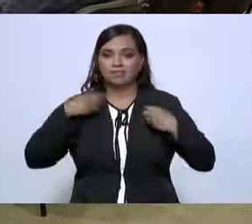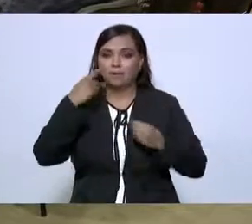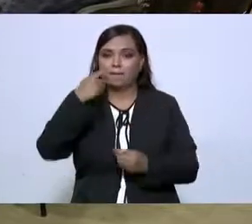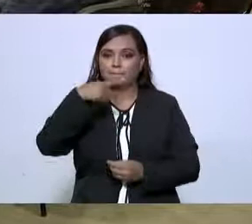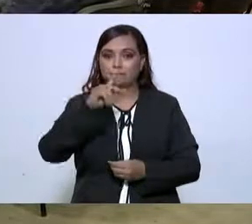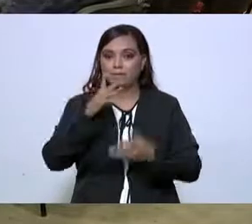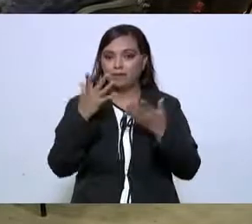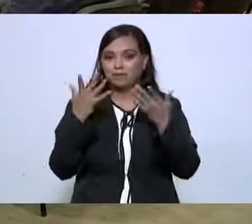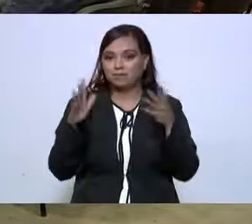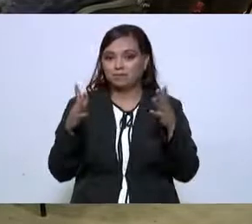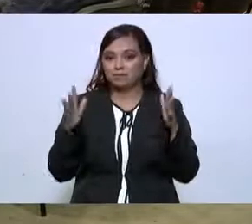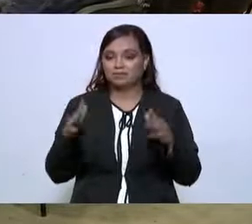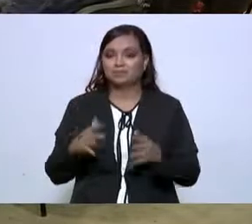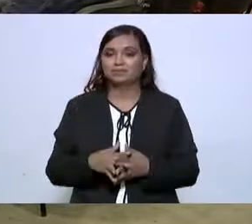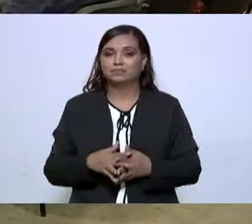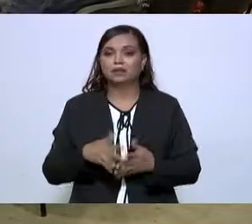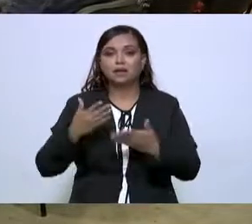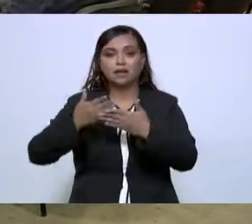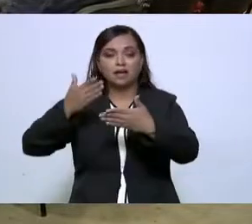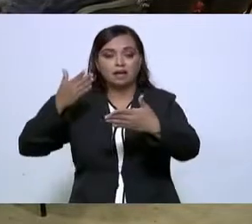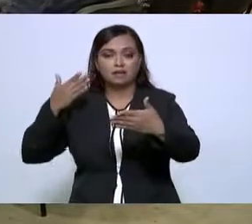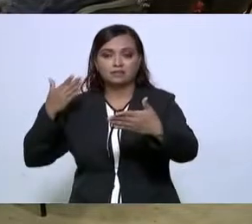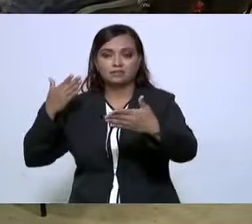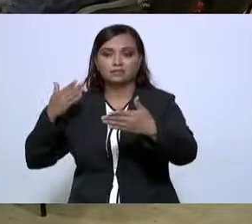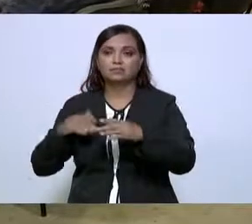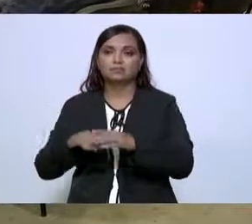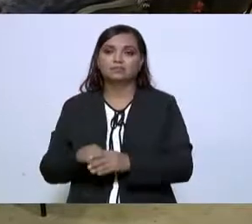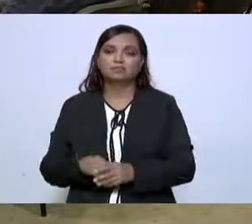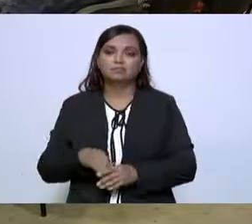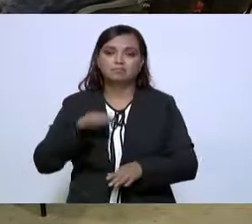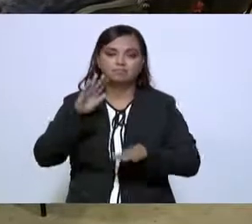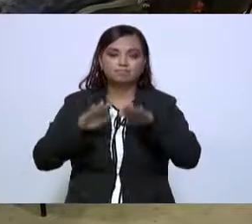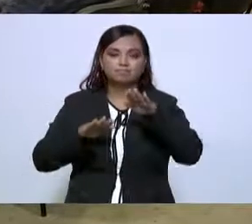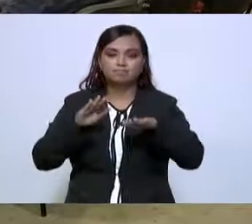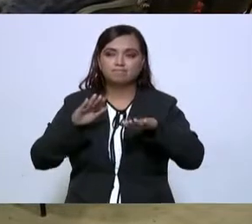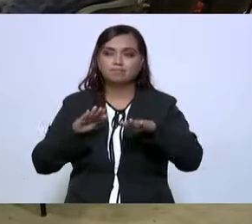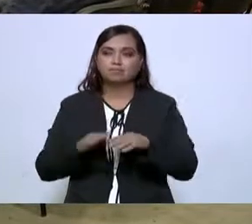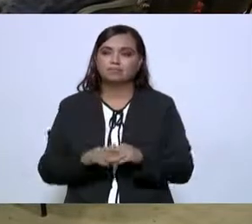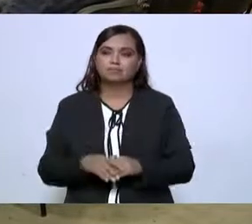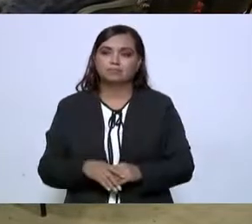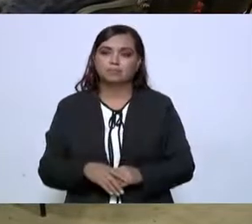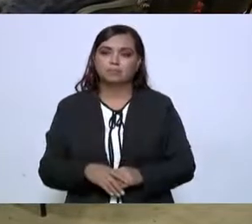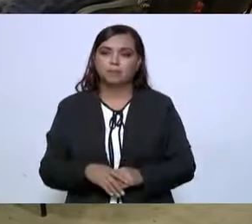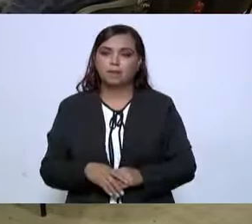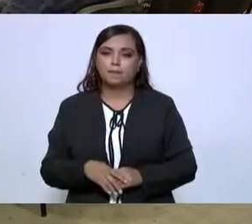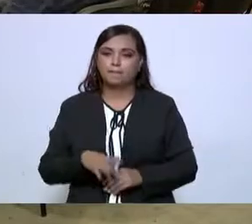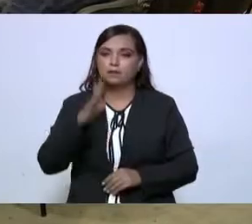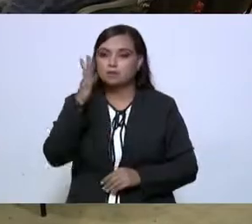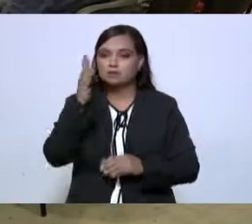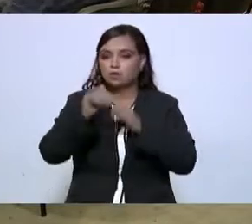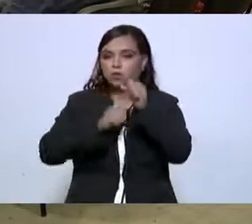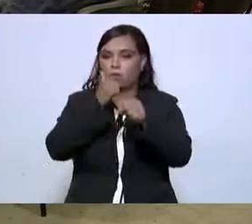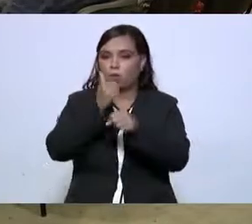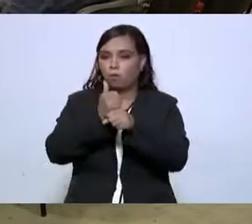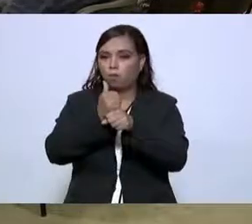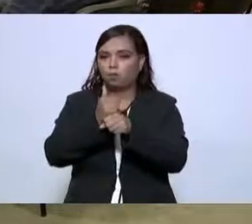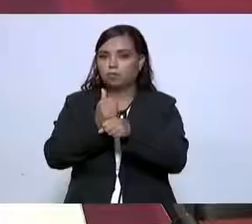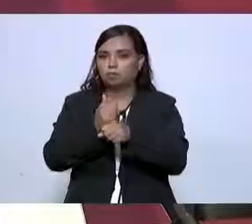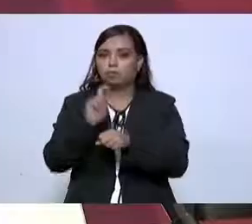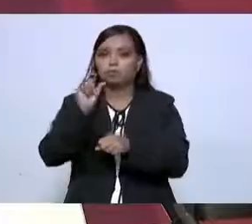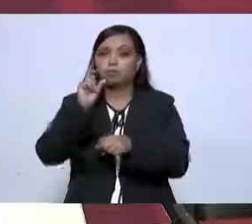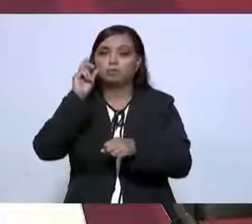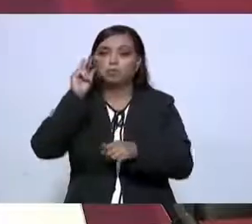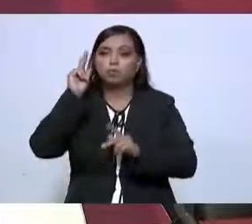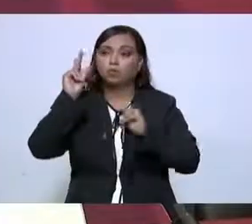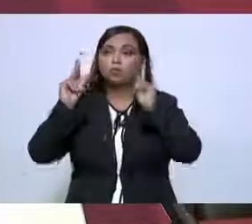hace relativamente poco, hace cinco años en una gira